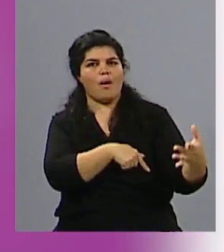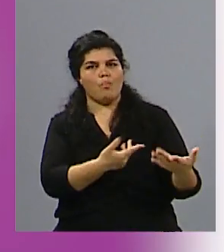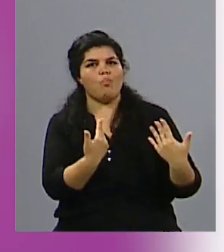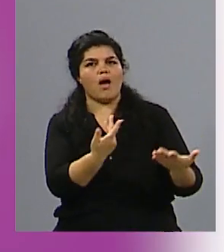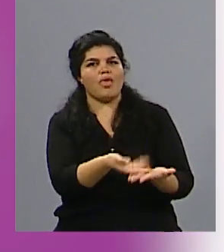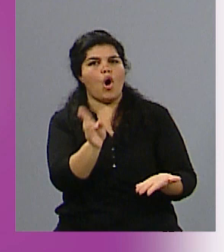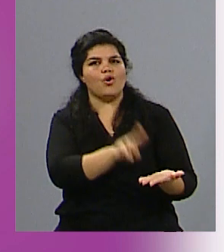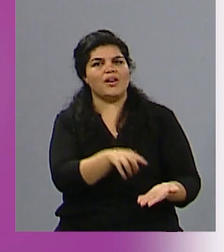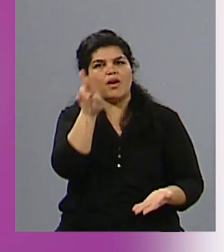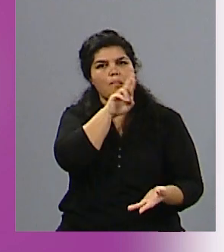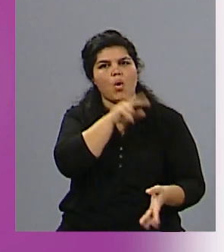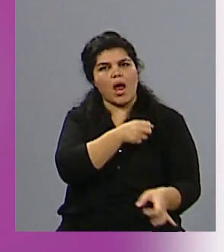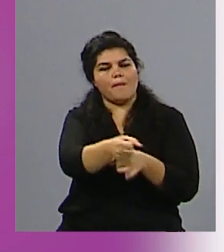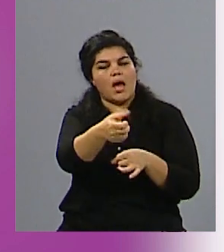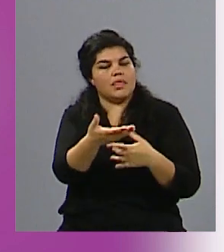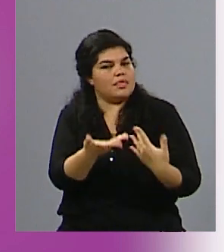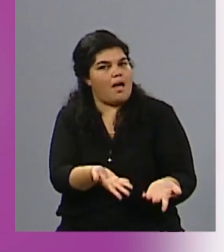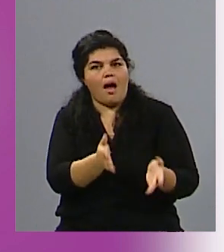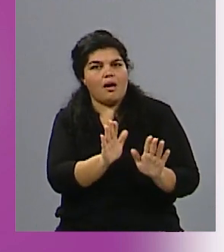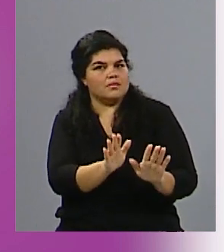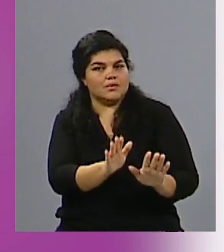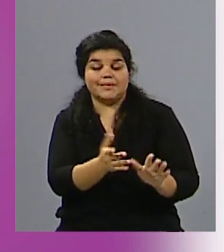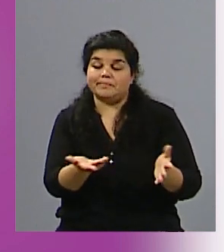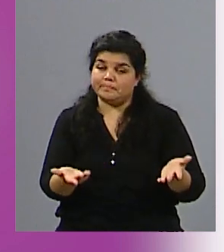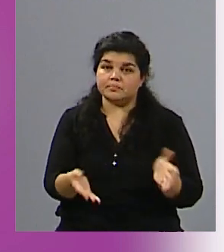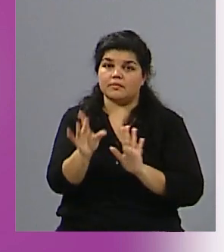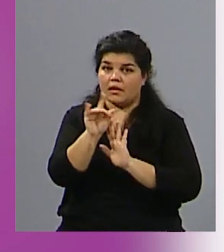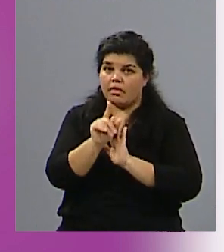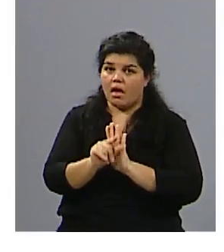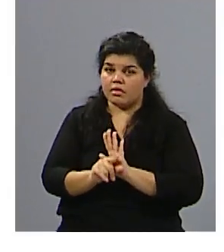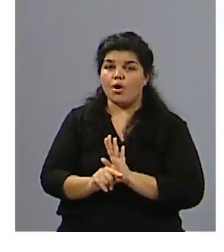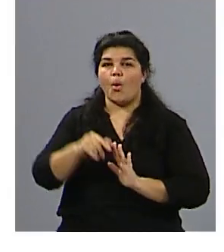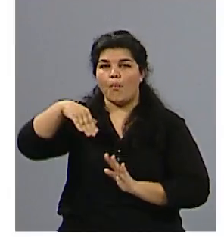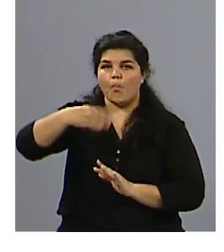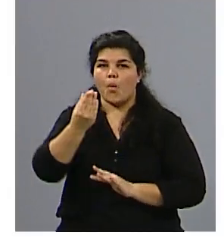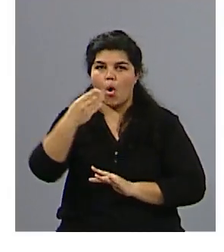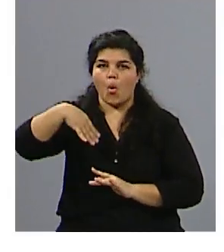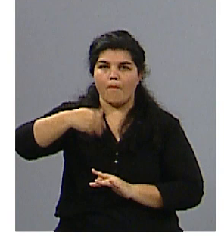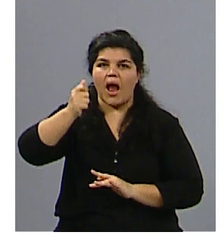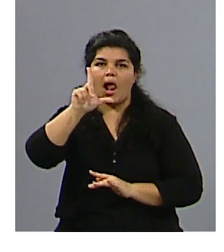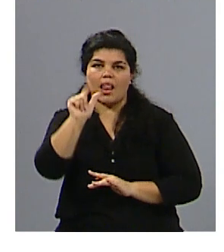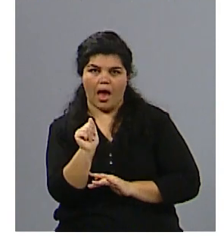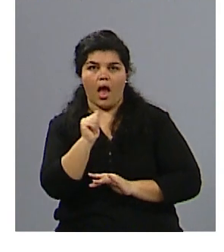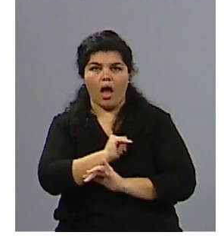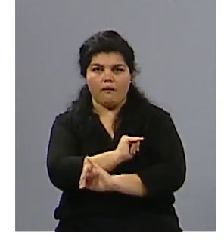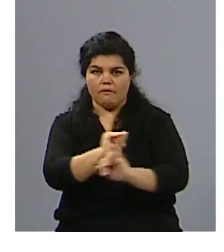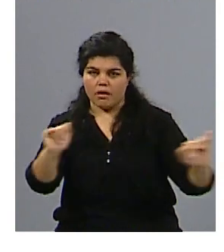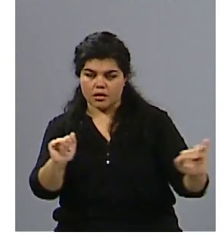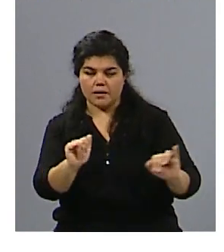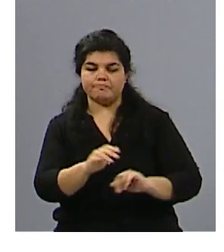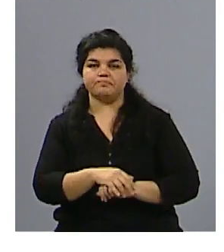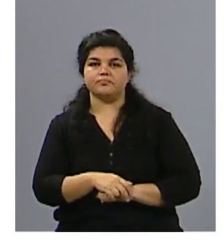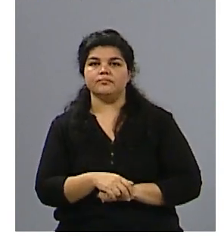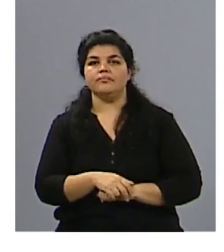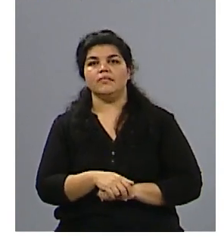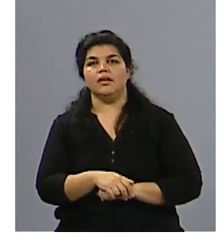Bueno, hay muchos datos muy importantes, como por ejemplo, la convivencia con la víctima del